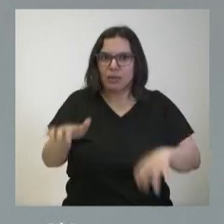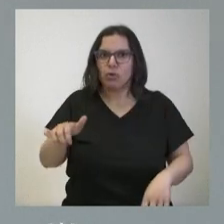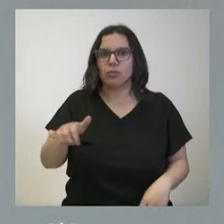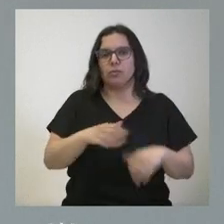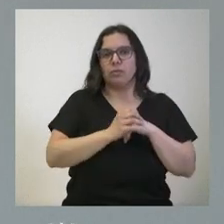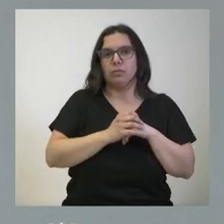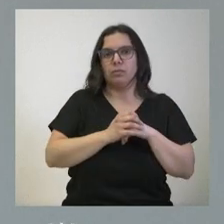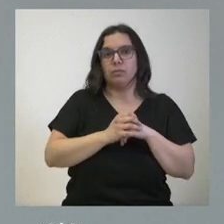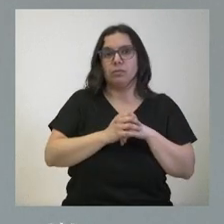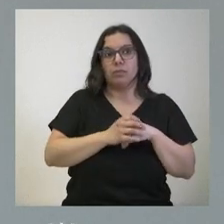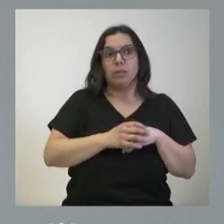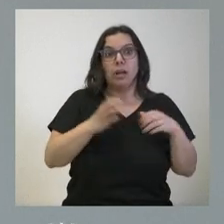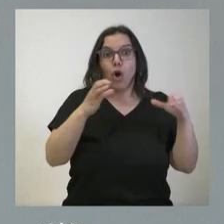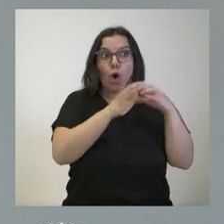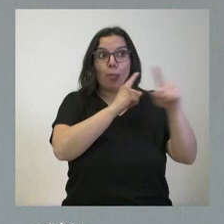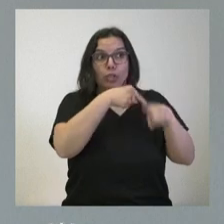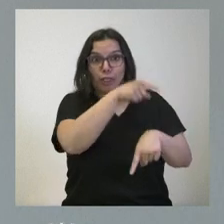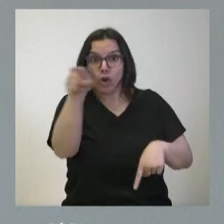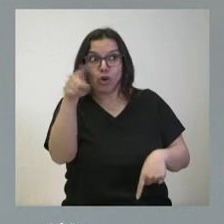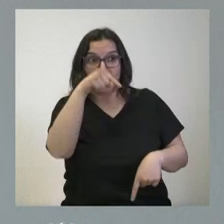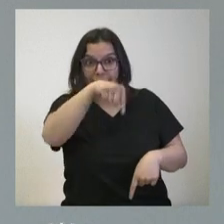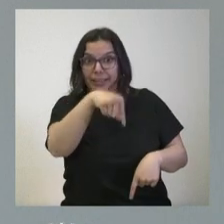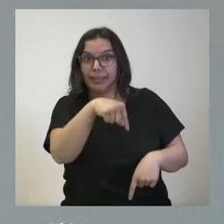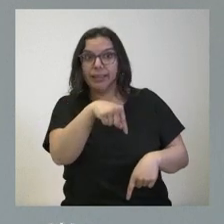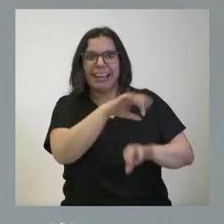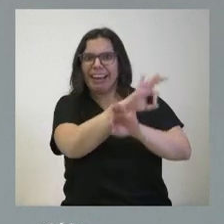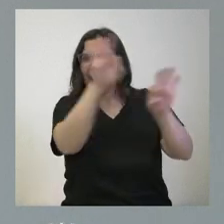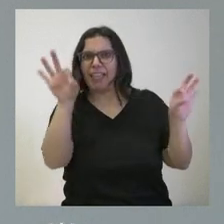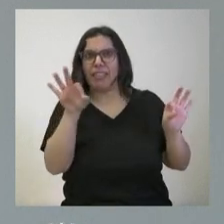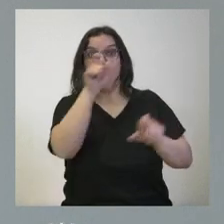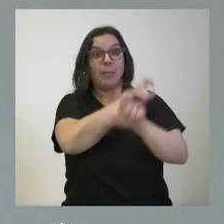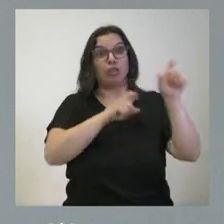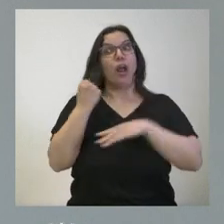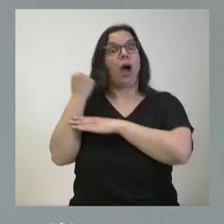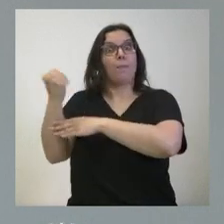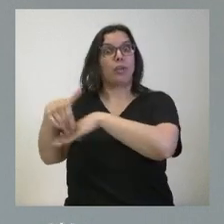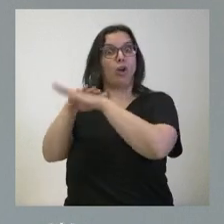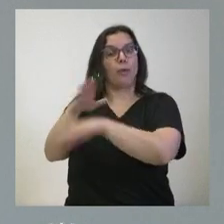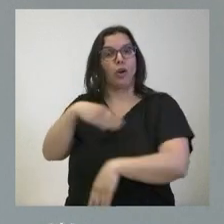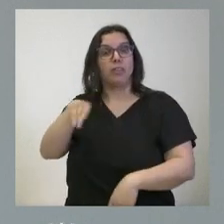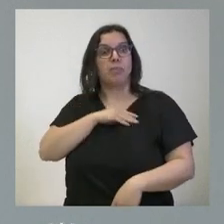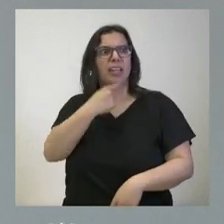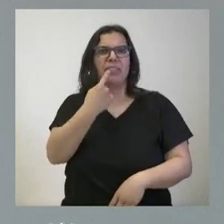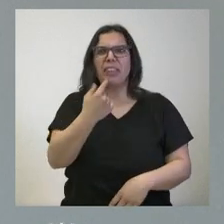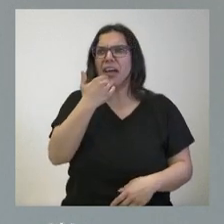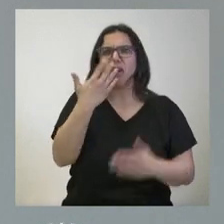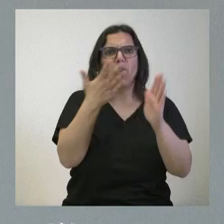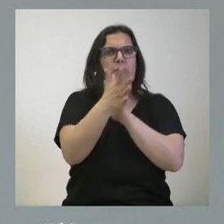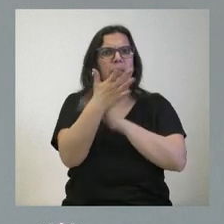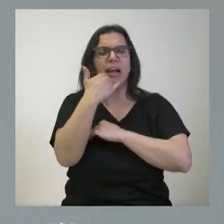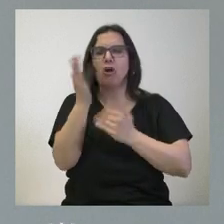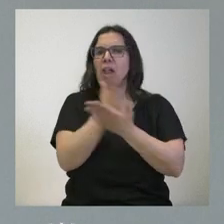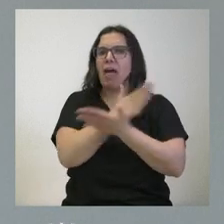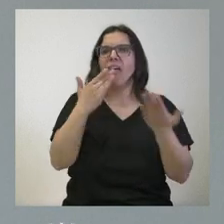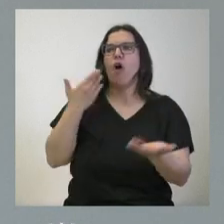nadie de la oposición en Castilla y León, nadie de las personas que apoyan al Gobierno de España está dando explicaciones ni